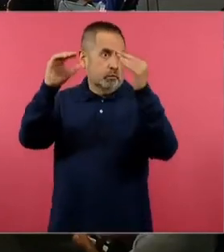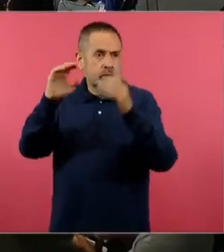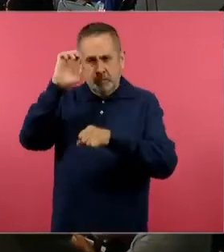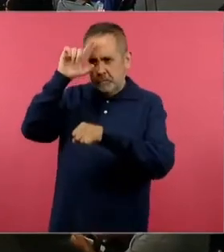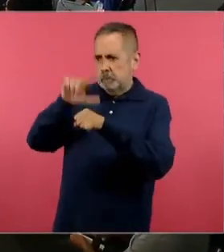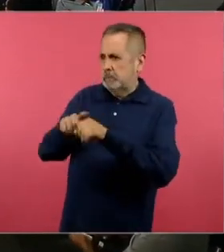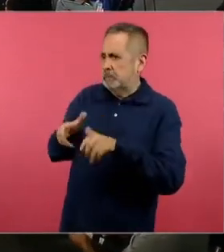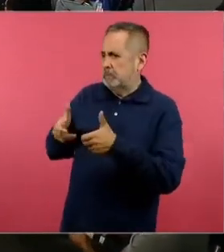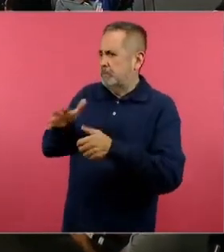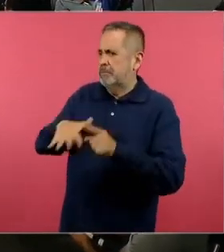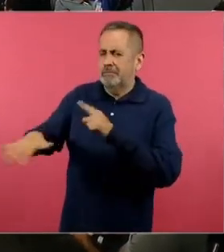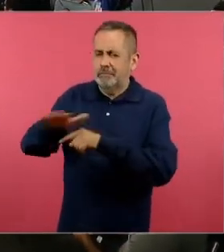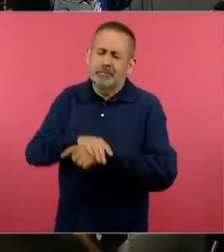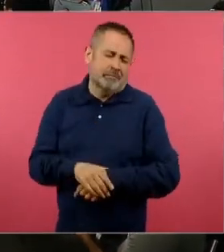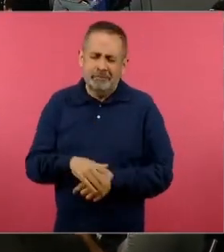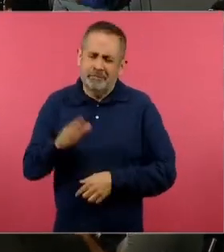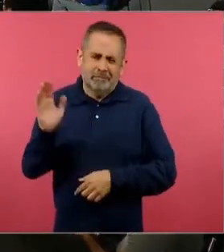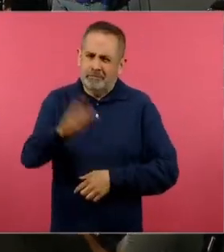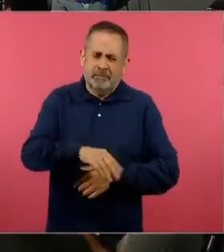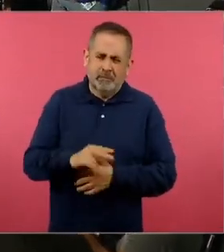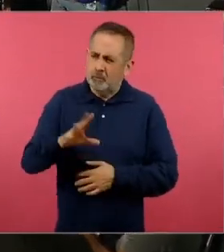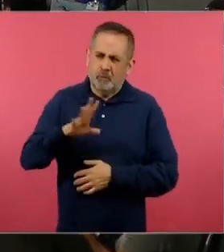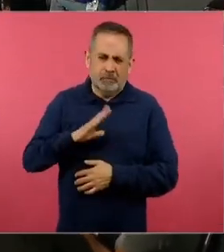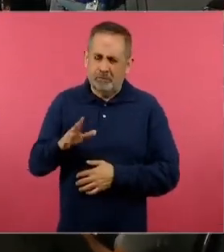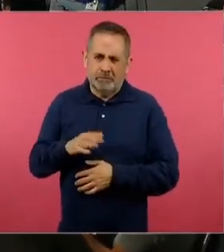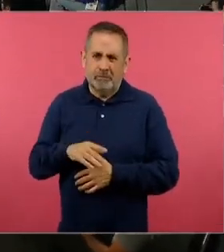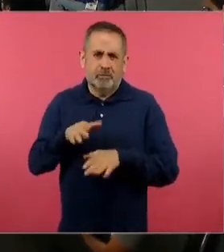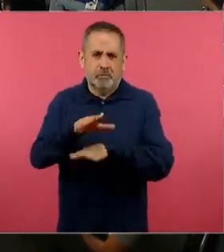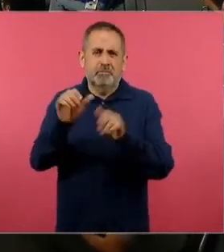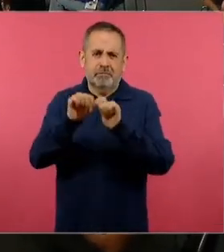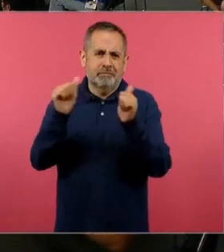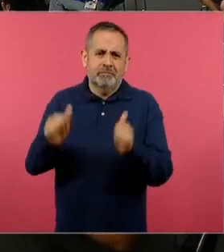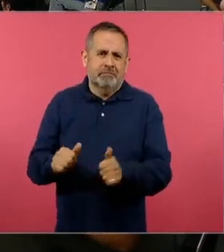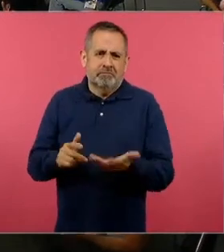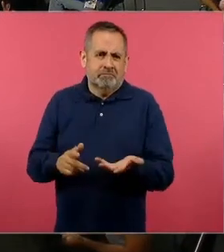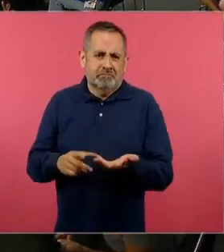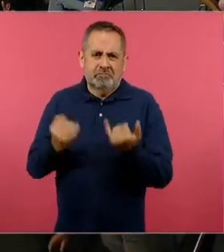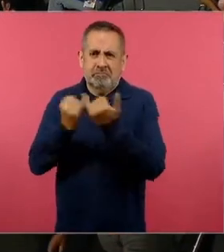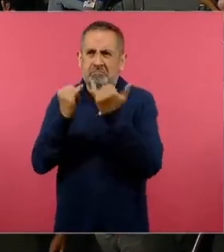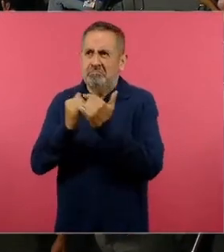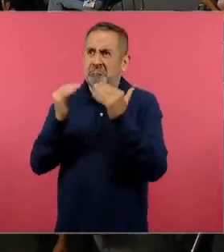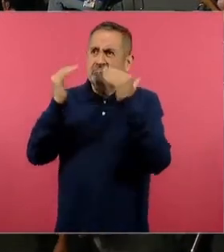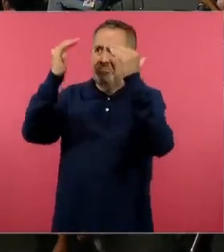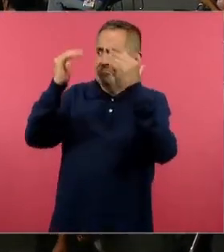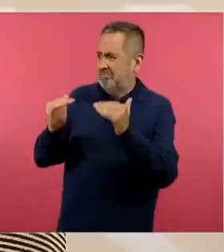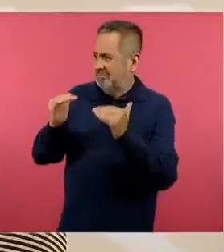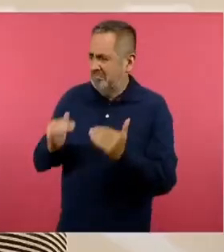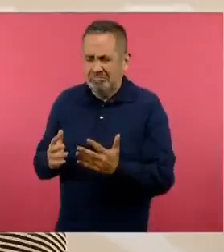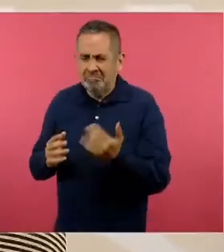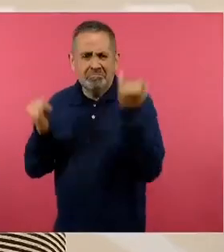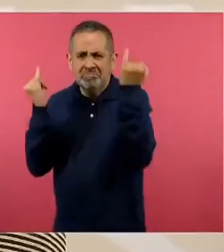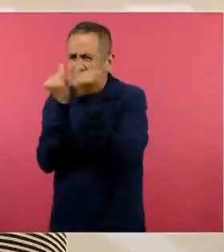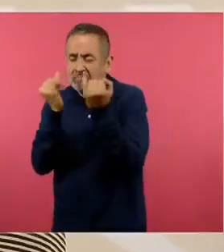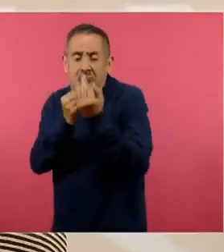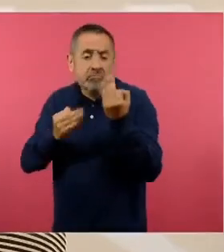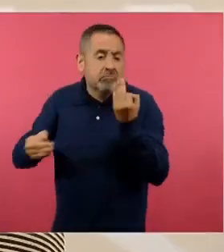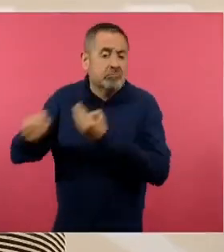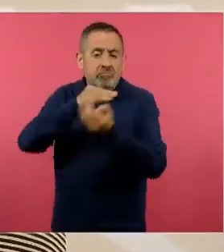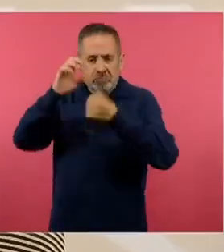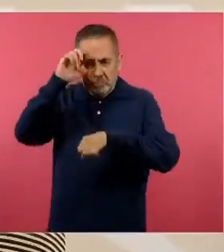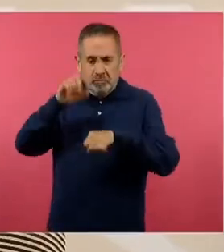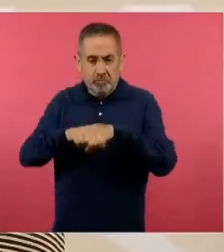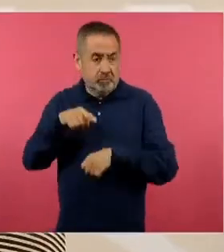son criterios obsoletos en el arte desde hace muchos años entonces este tipo de preguntas a lo que remiten es a una visión